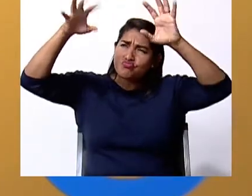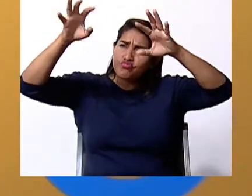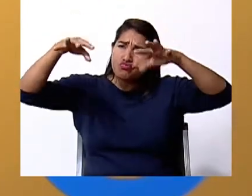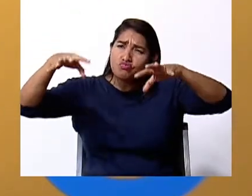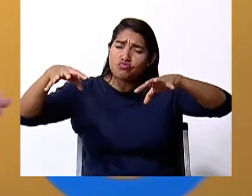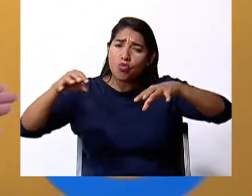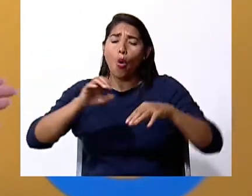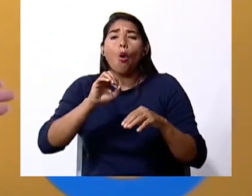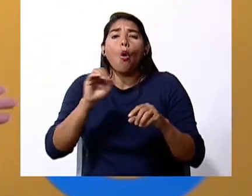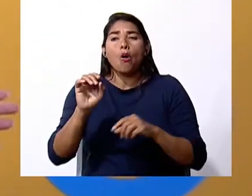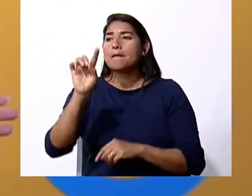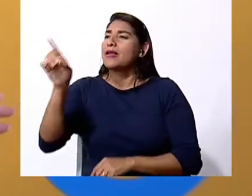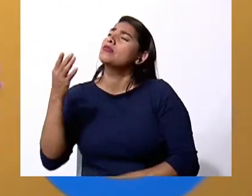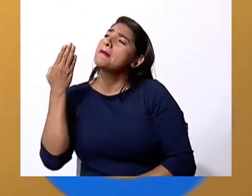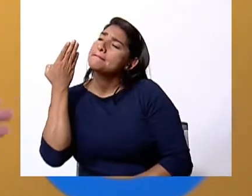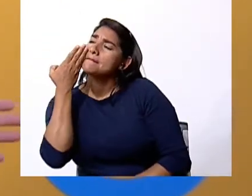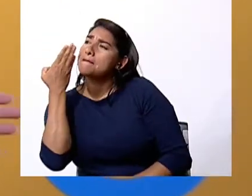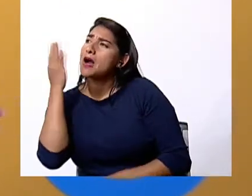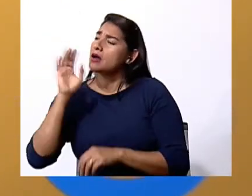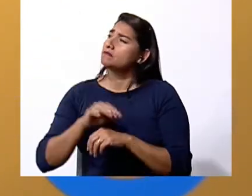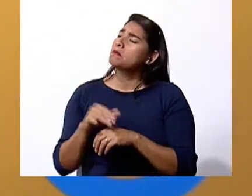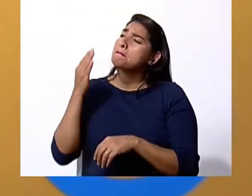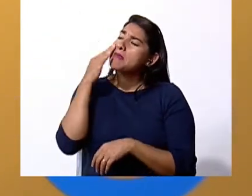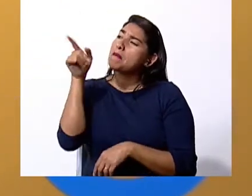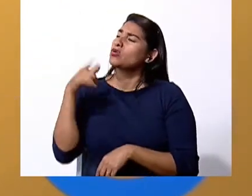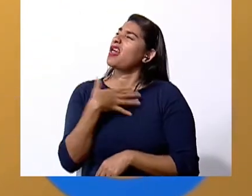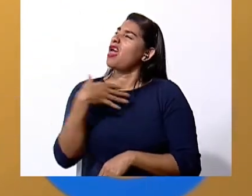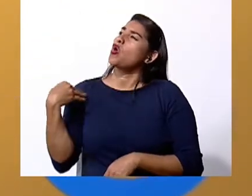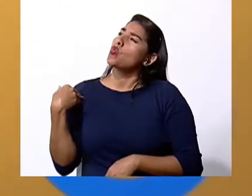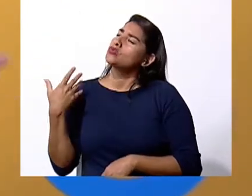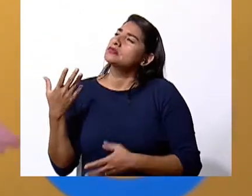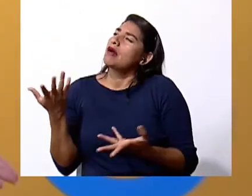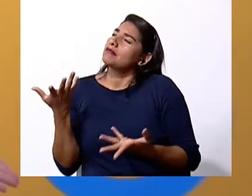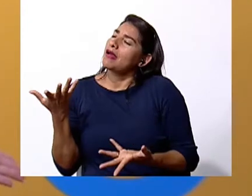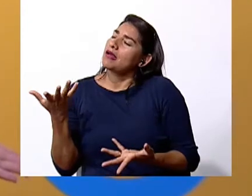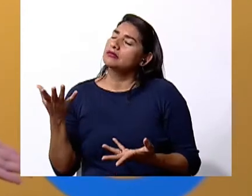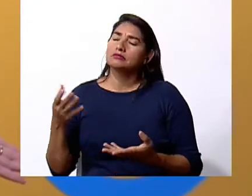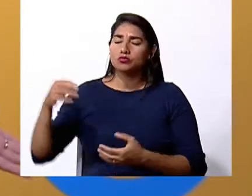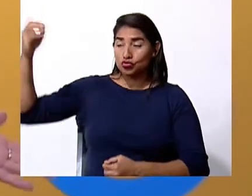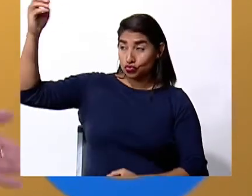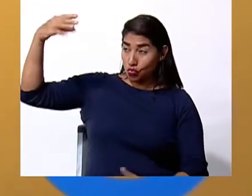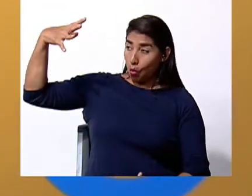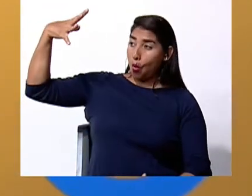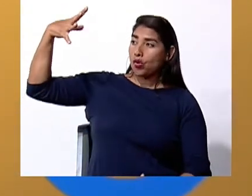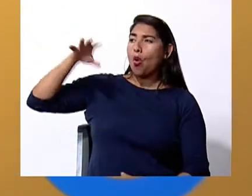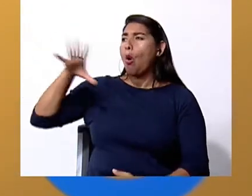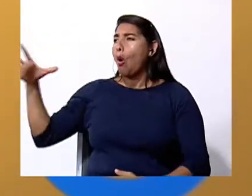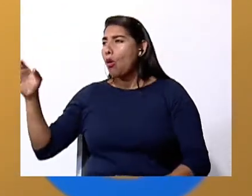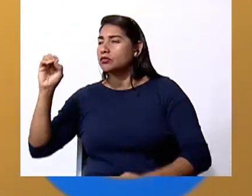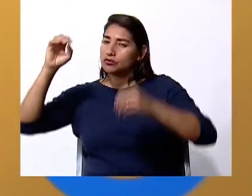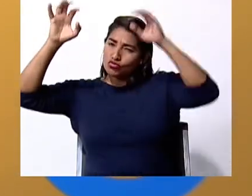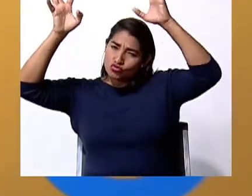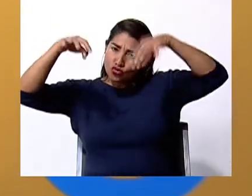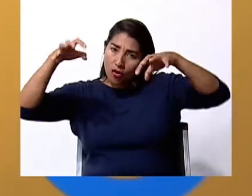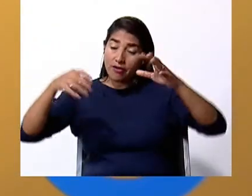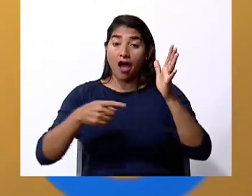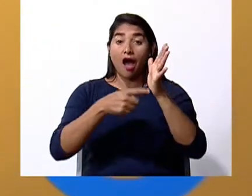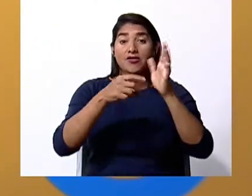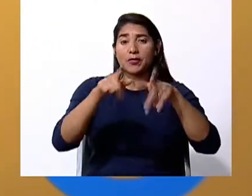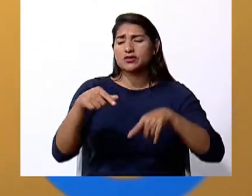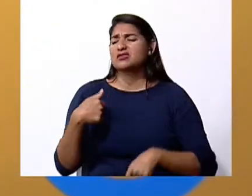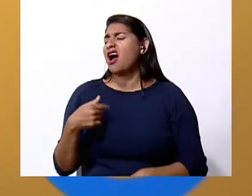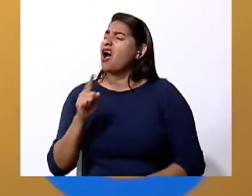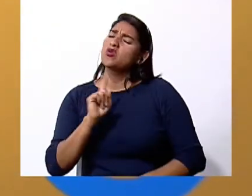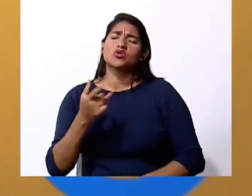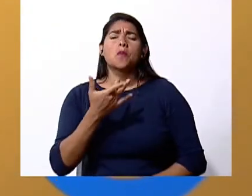O le preguntan a la mamá, Mami, ¿a vos qué te gusta más? ¿Cuándo hace sol o cuándo llueve? Porque hay gente que dice, ay, no,